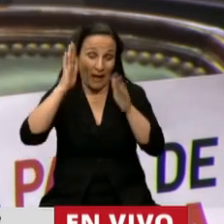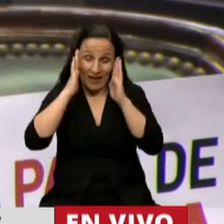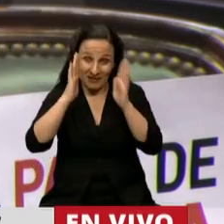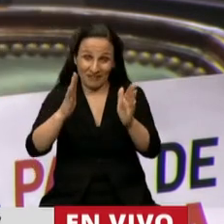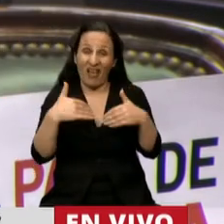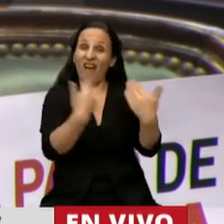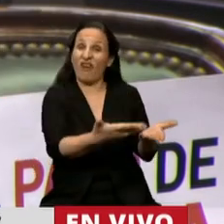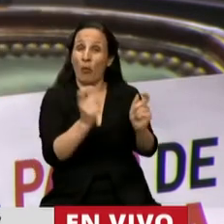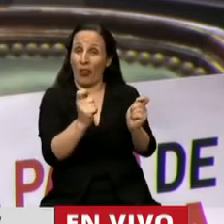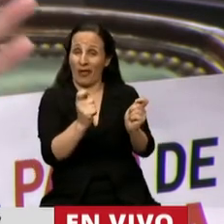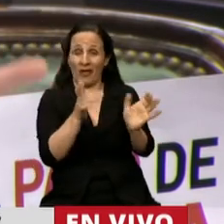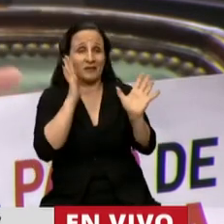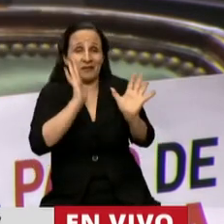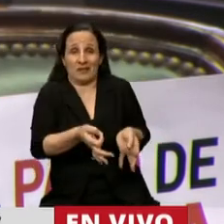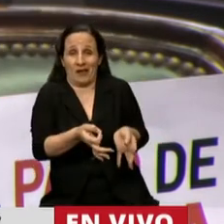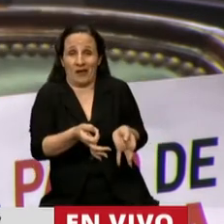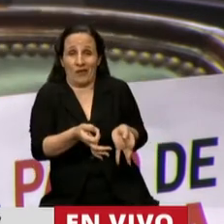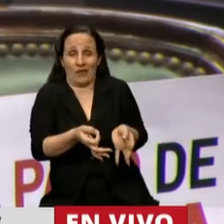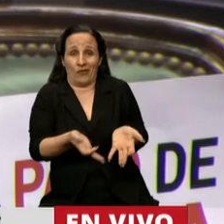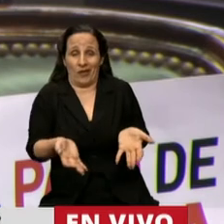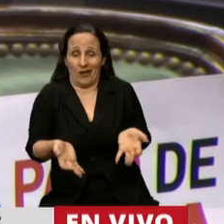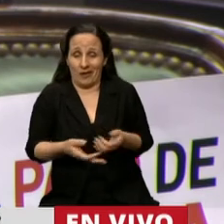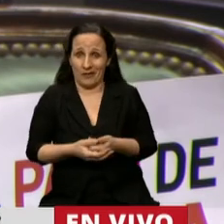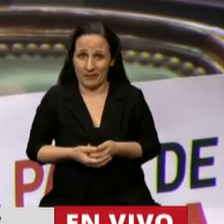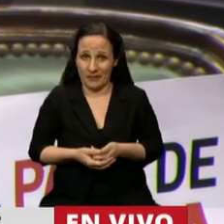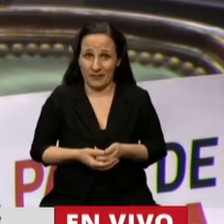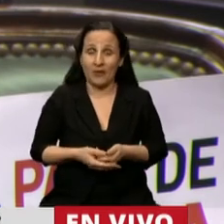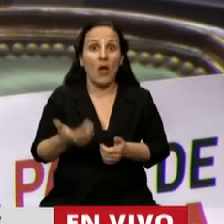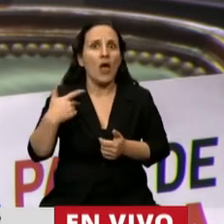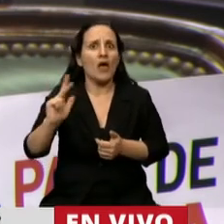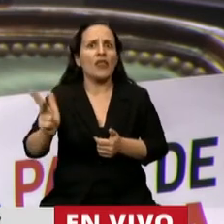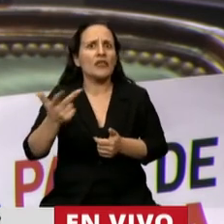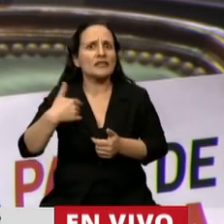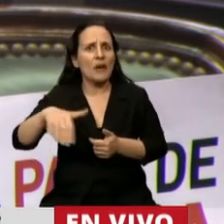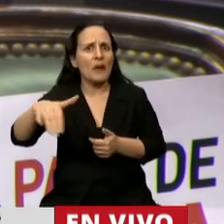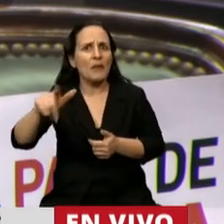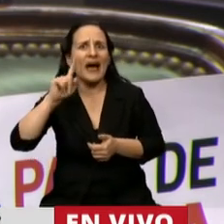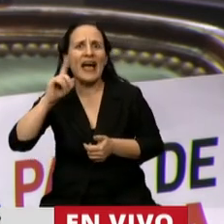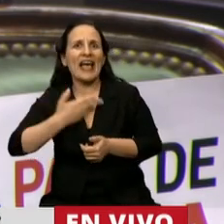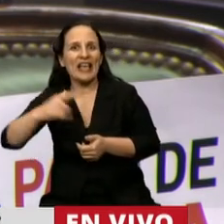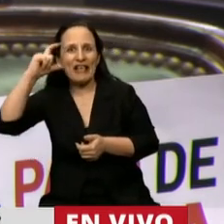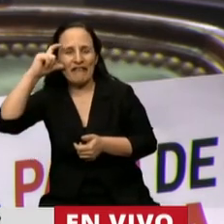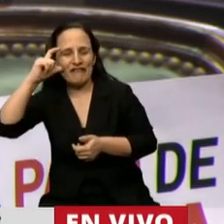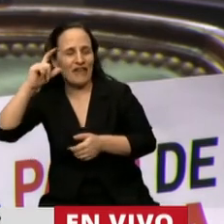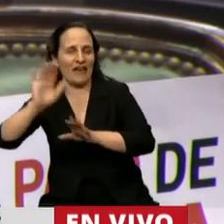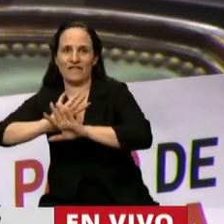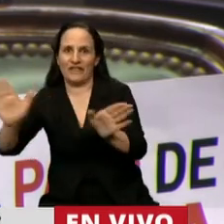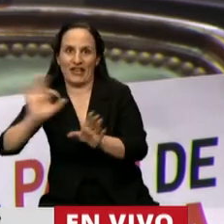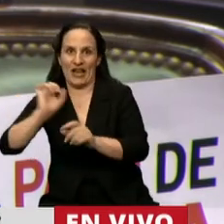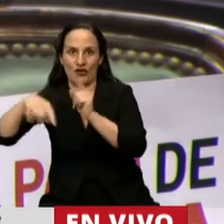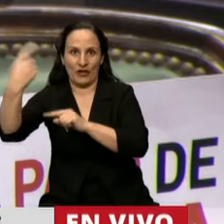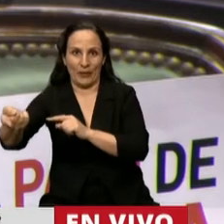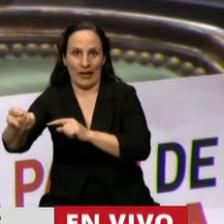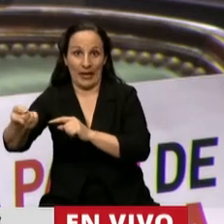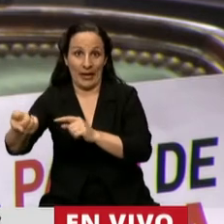beneficiando. Y se anuncia que se va a suspender el IFE en el presupuesto 2021 y el